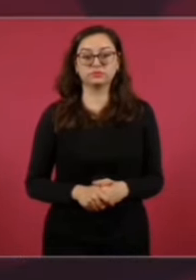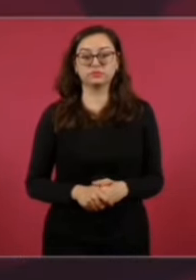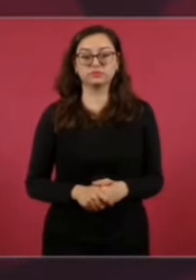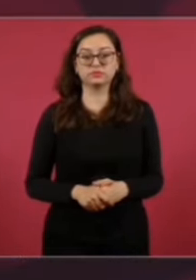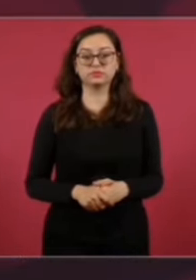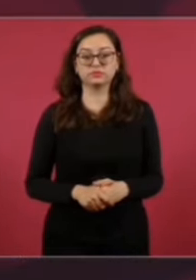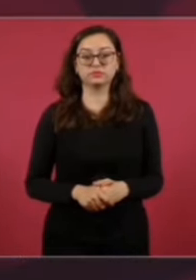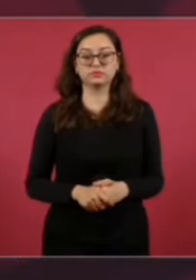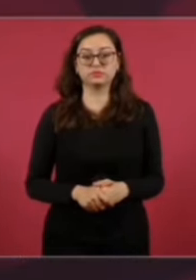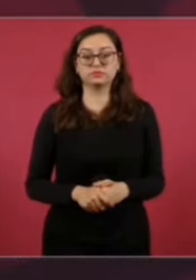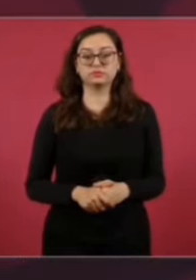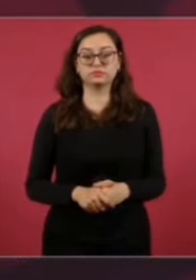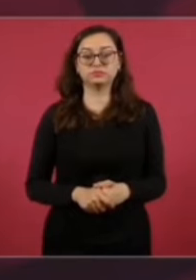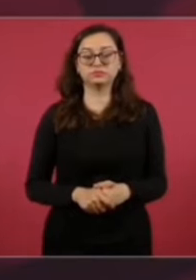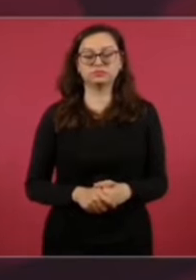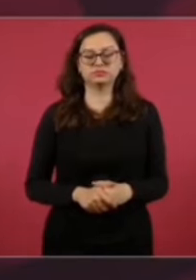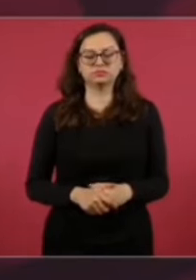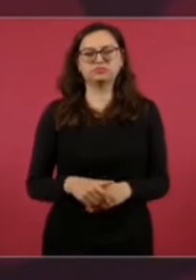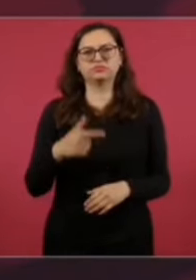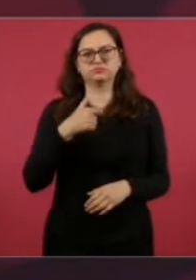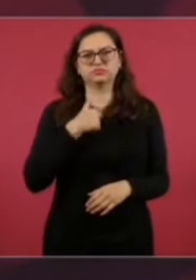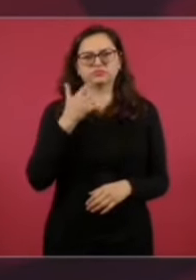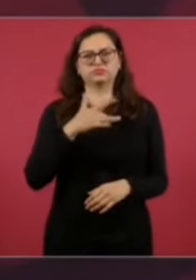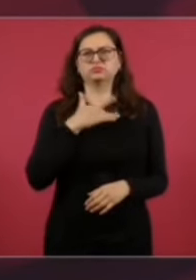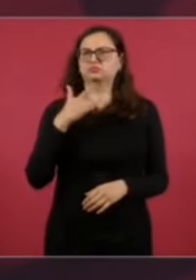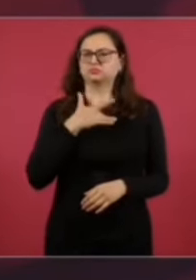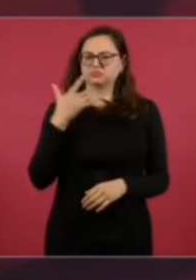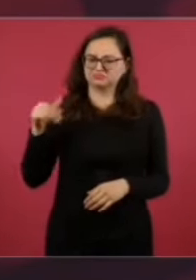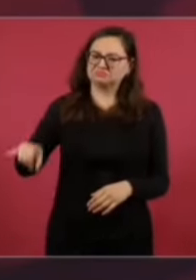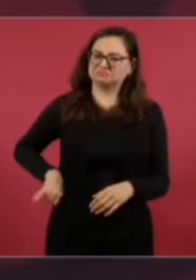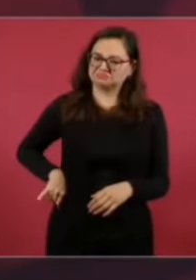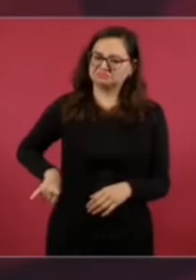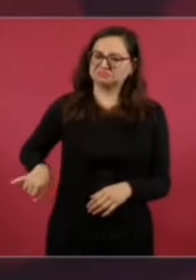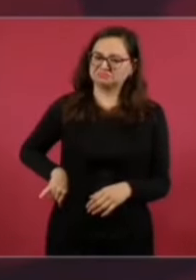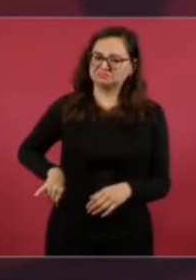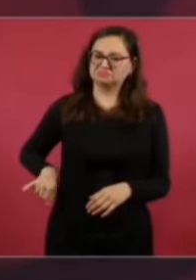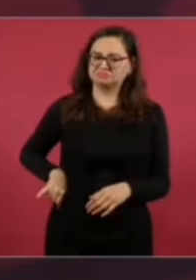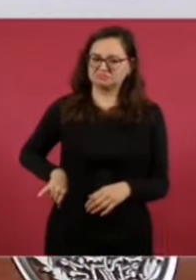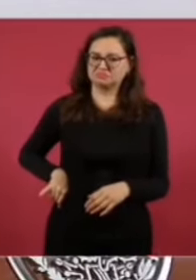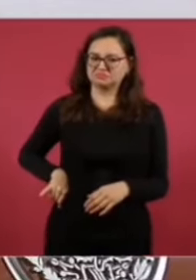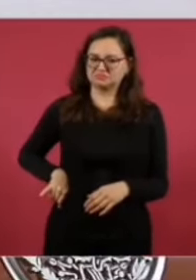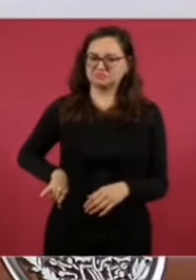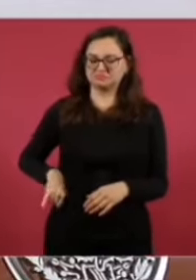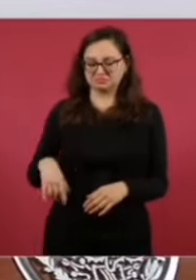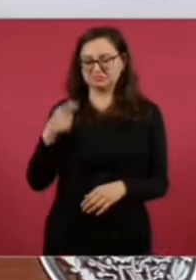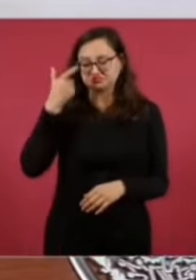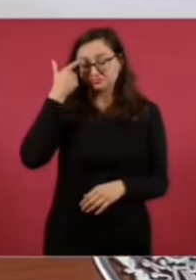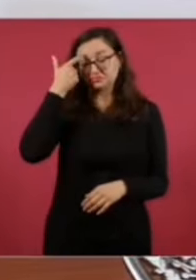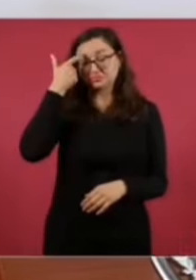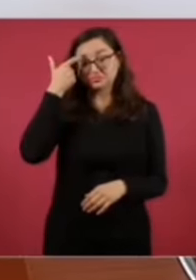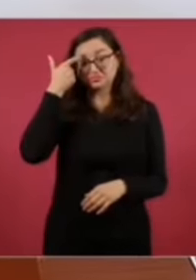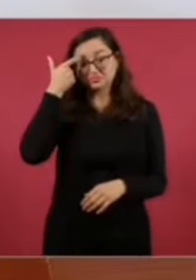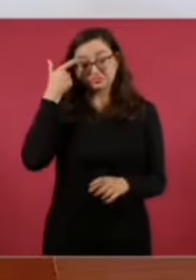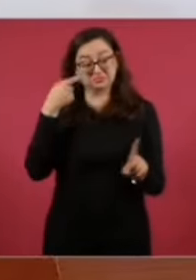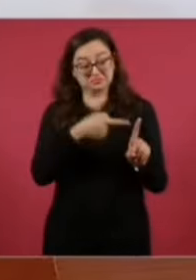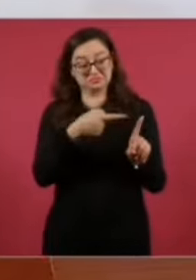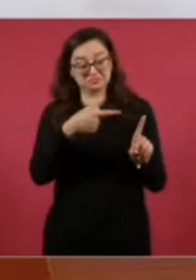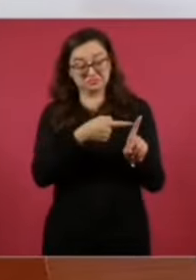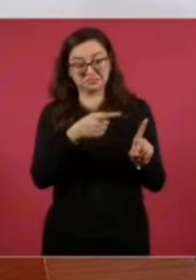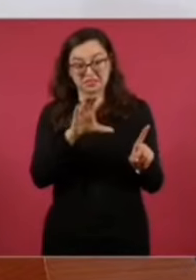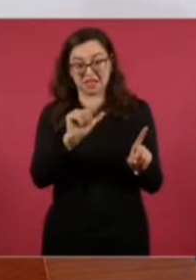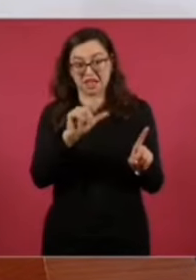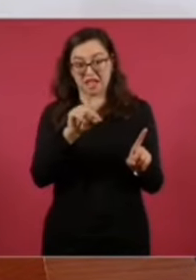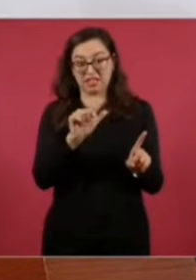A mí me llamaba mucho la atención de que no hablara sobre eso.